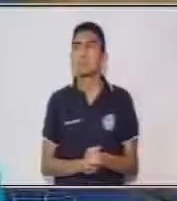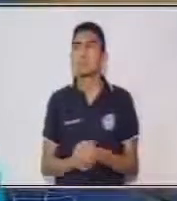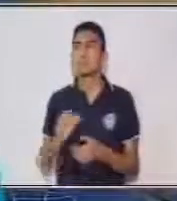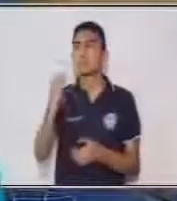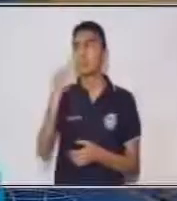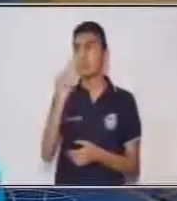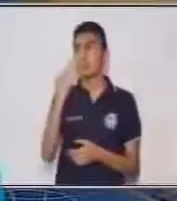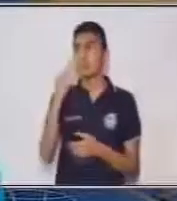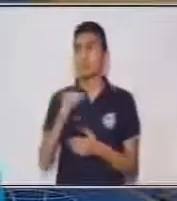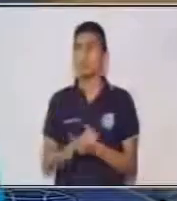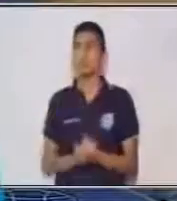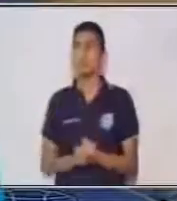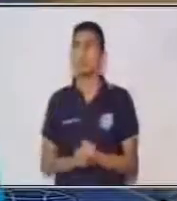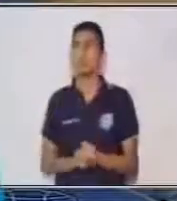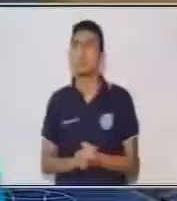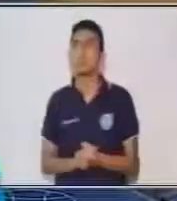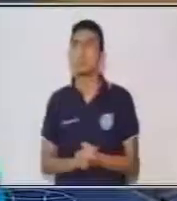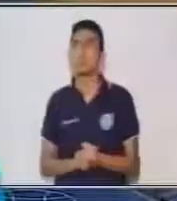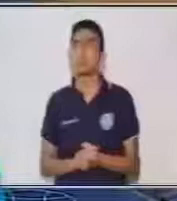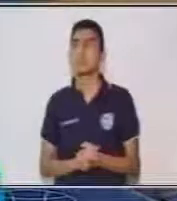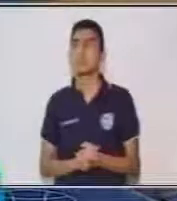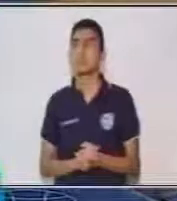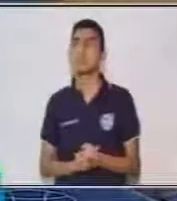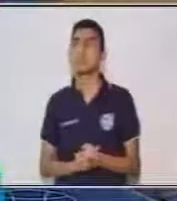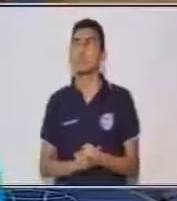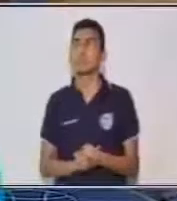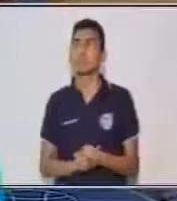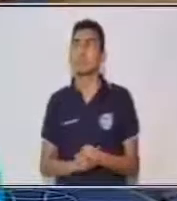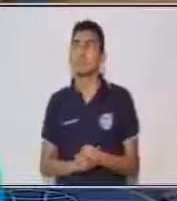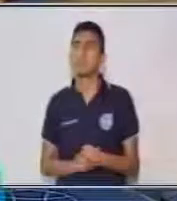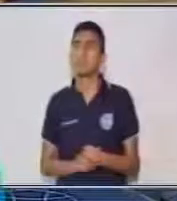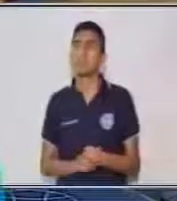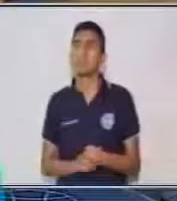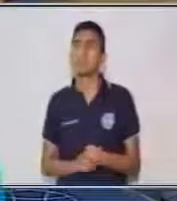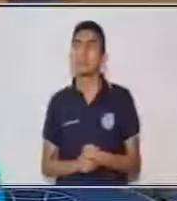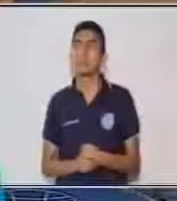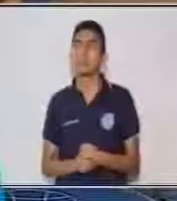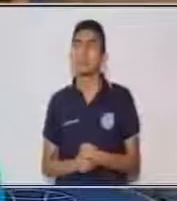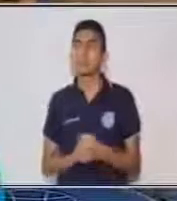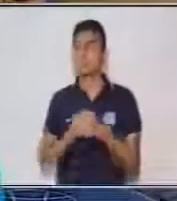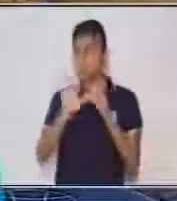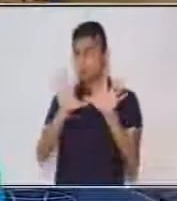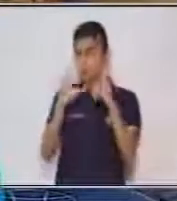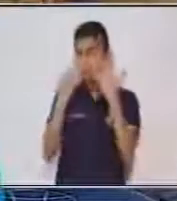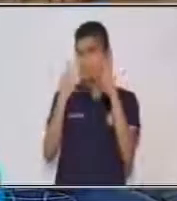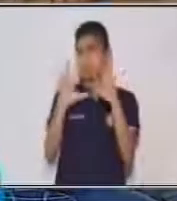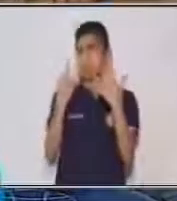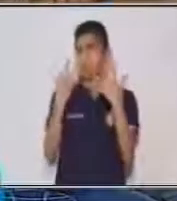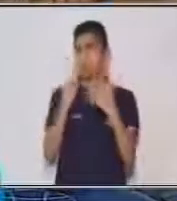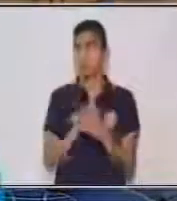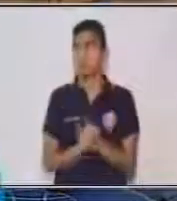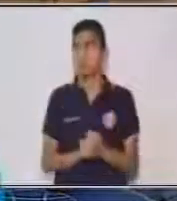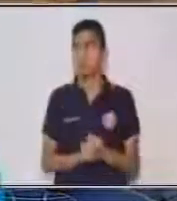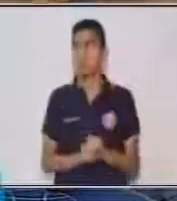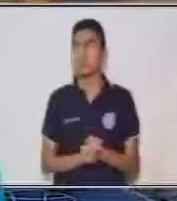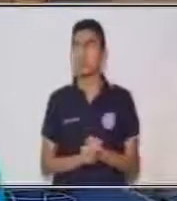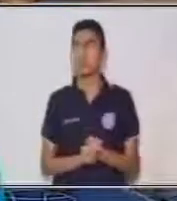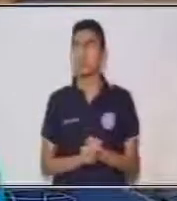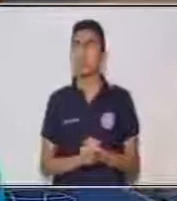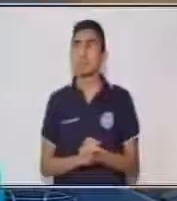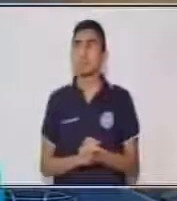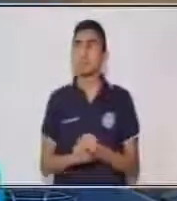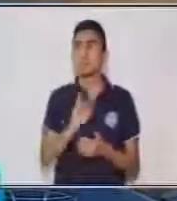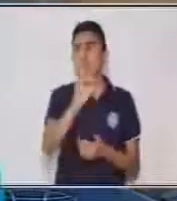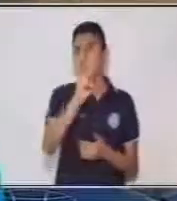seis. Llevamos tres. Seis por tres, dieciocho. Diecinueve, veinte y